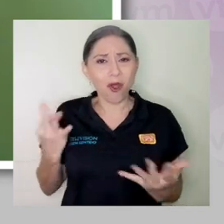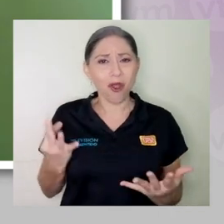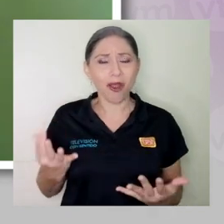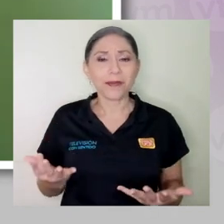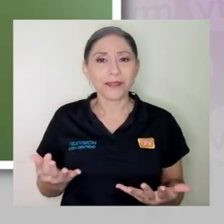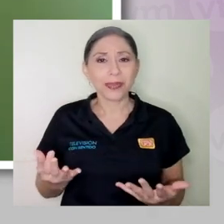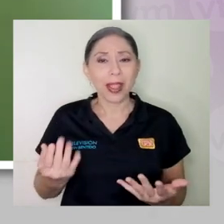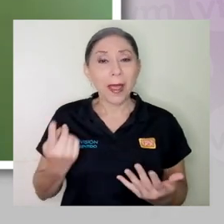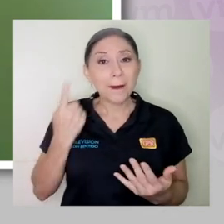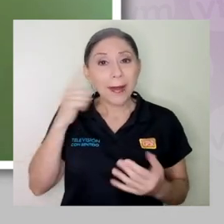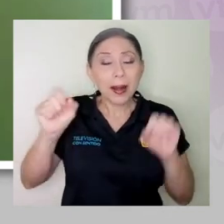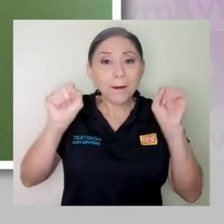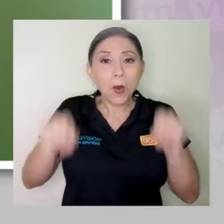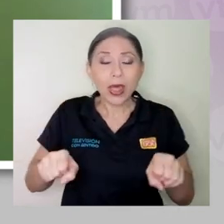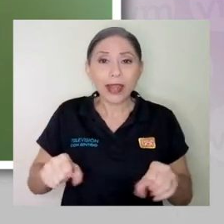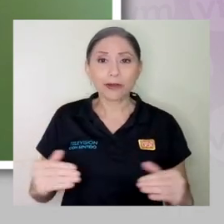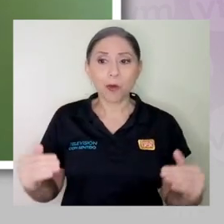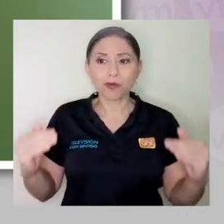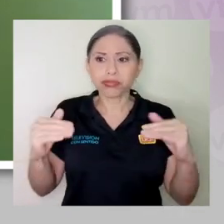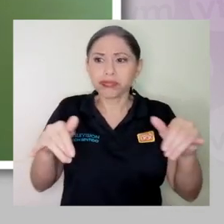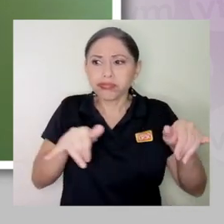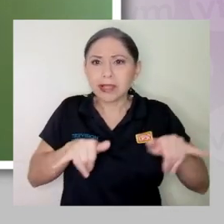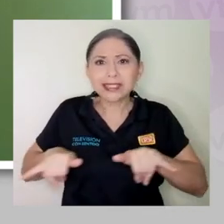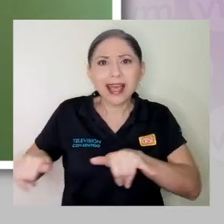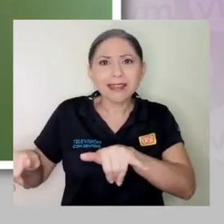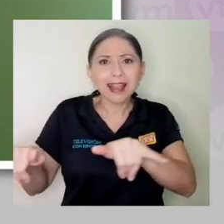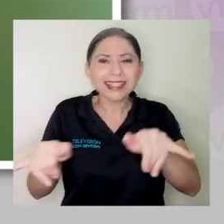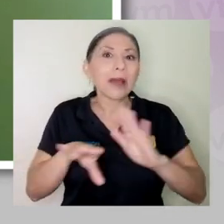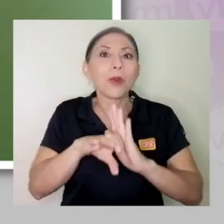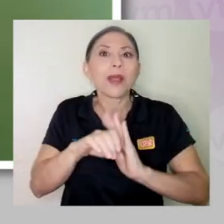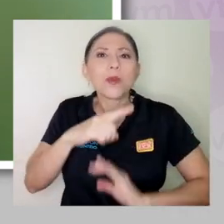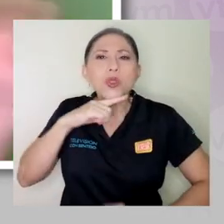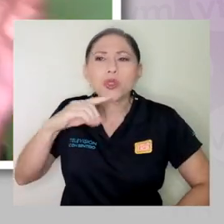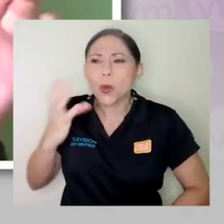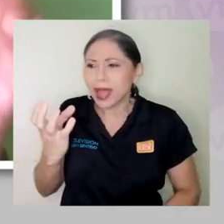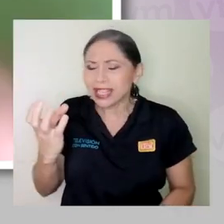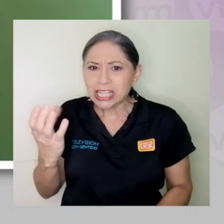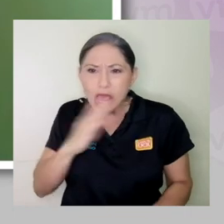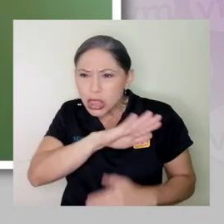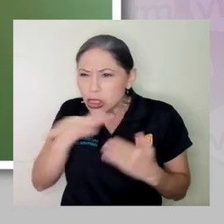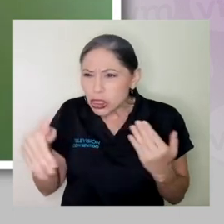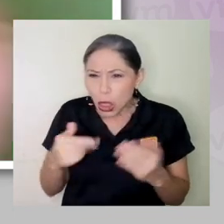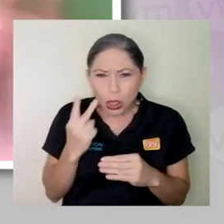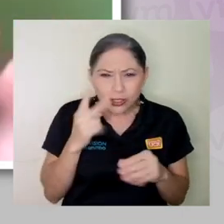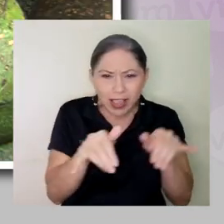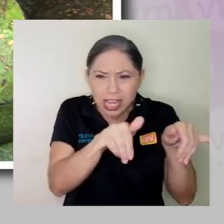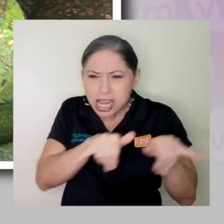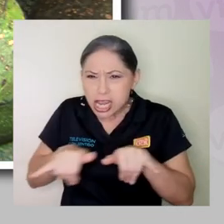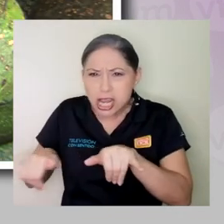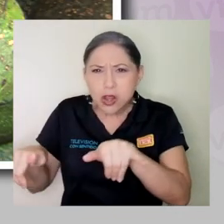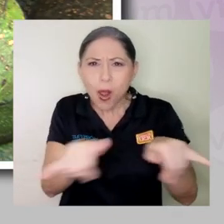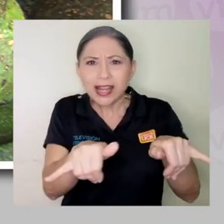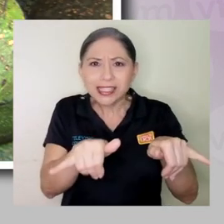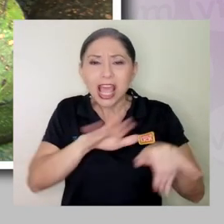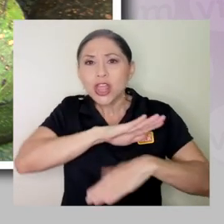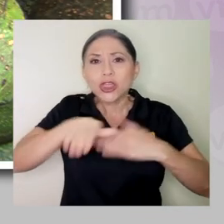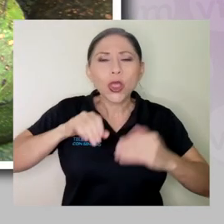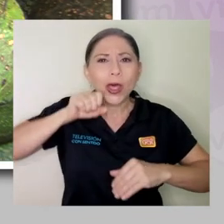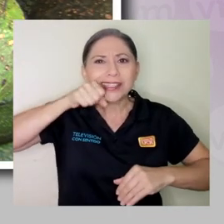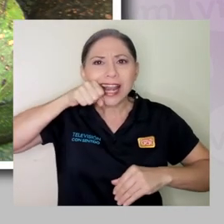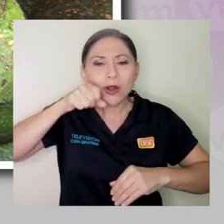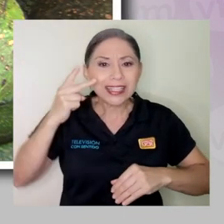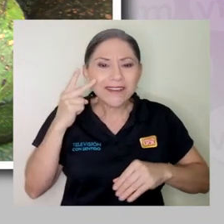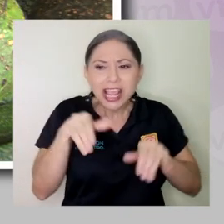Entonces, para poder estandarizar eso de que todos los tomates se vean iguales, que todas las zanahorias se vean iguales, eso tiene una